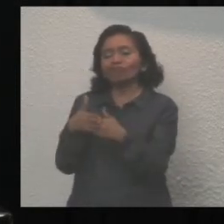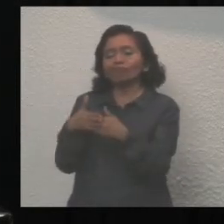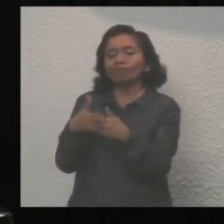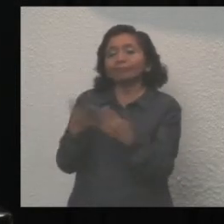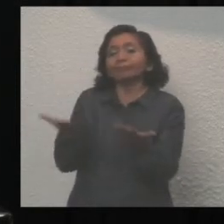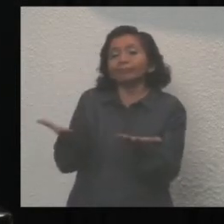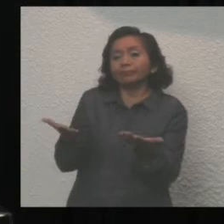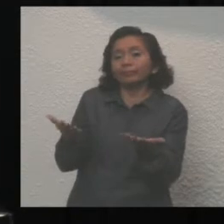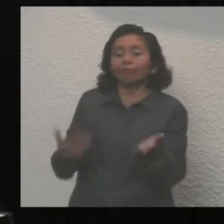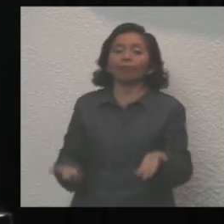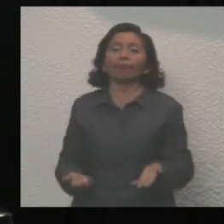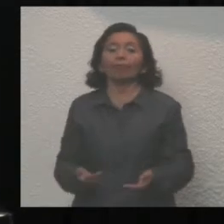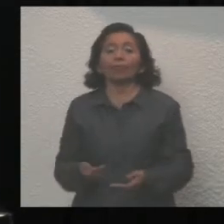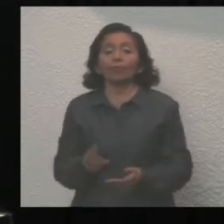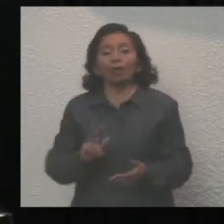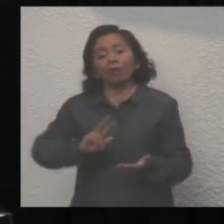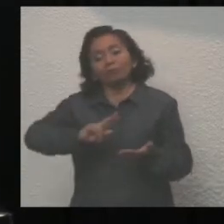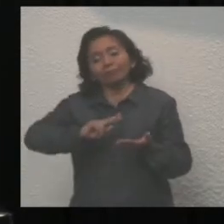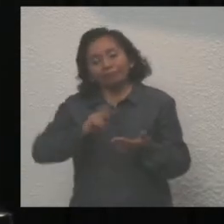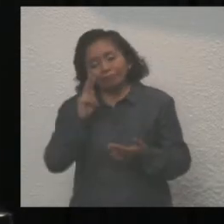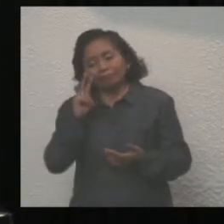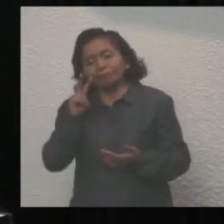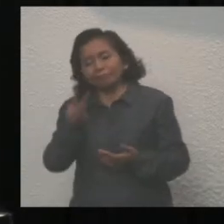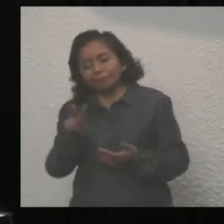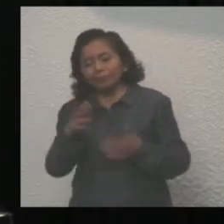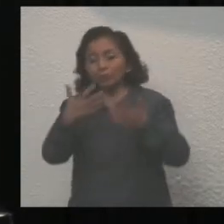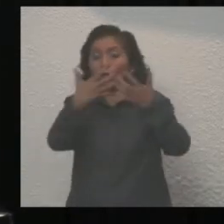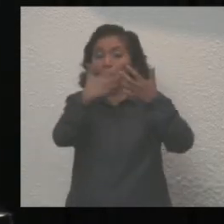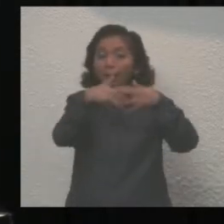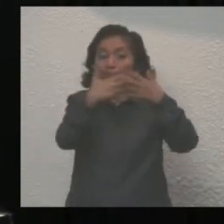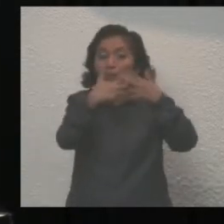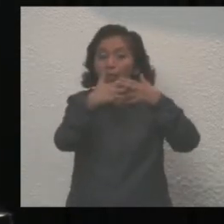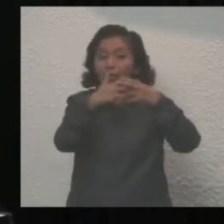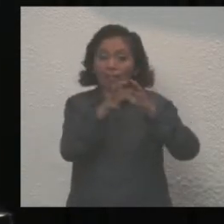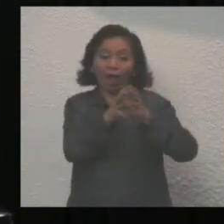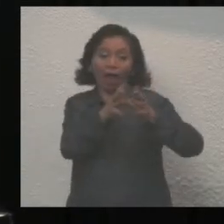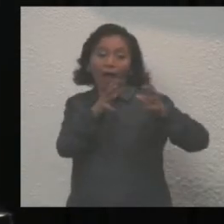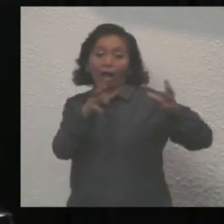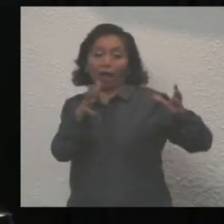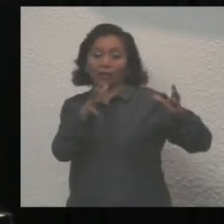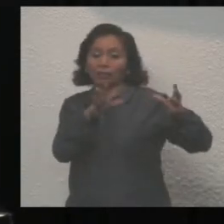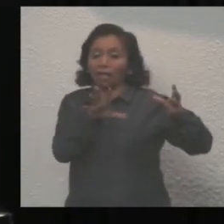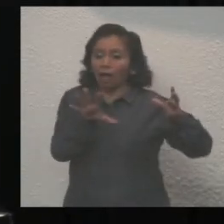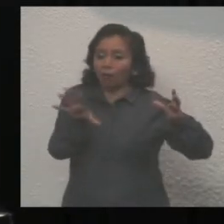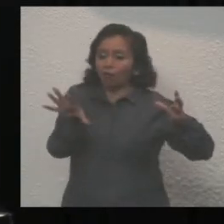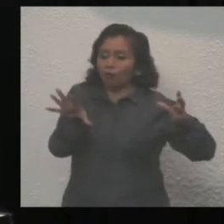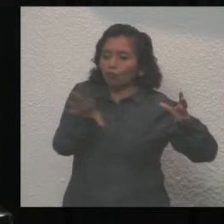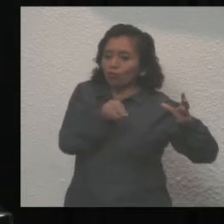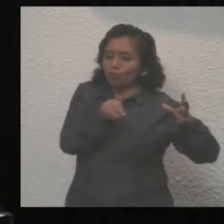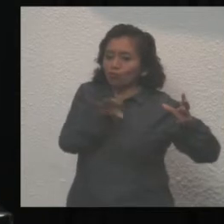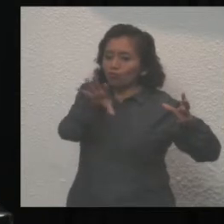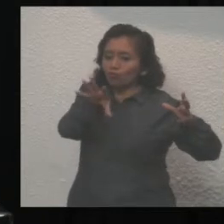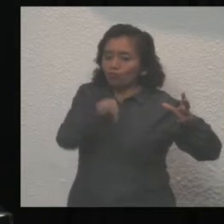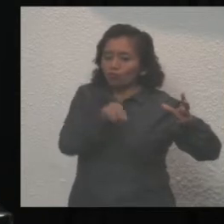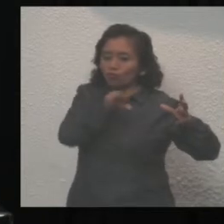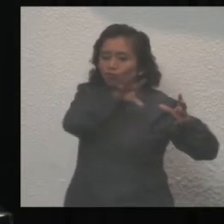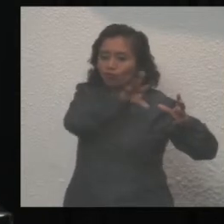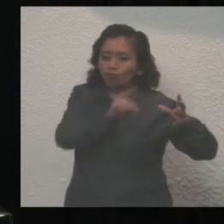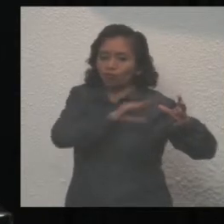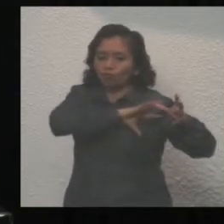nuevos actos monopólicos o empresas grandes que empiezan a comer a estas pymes.